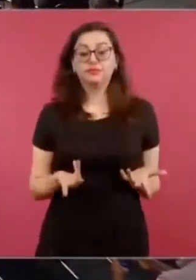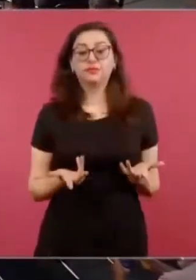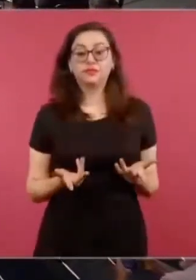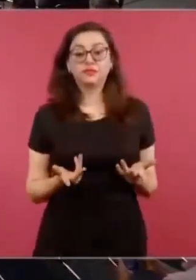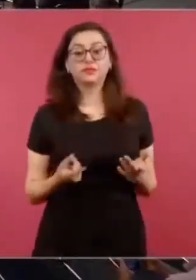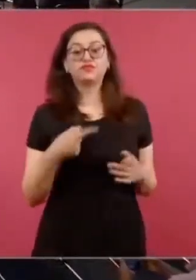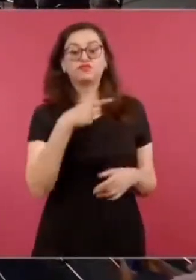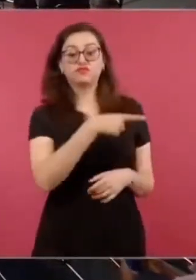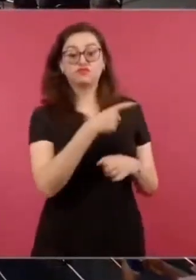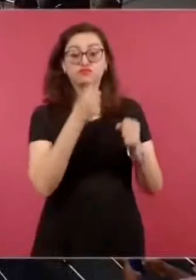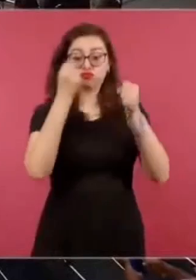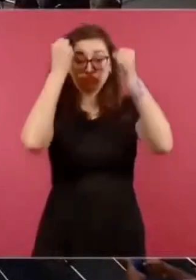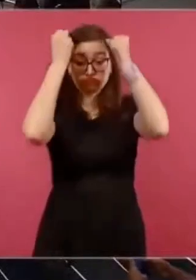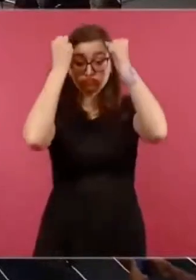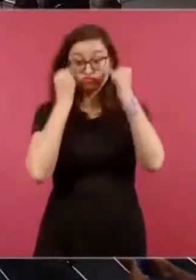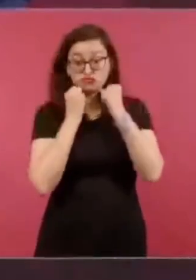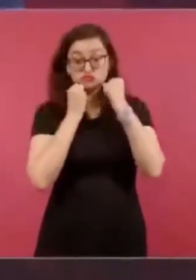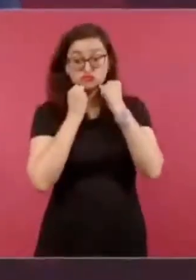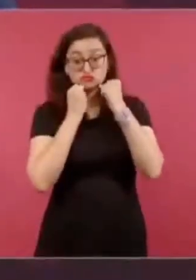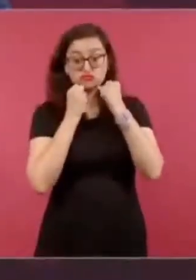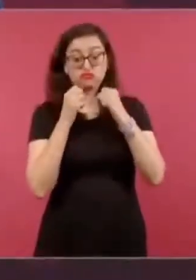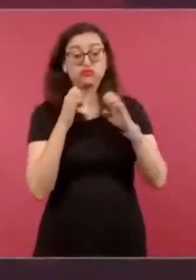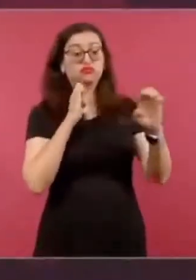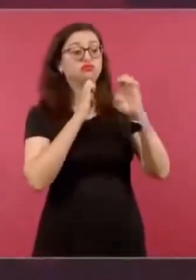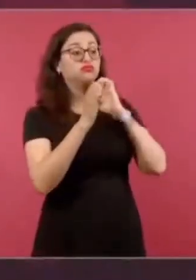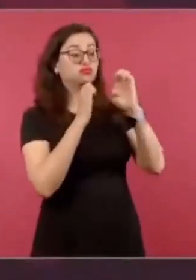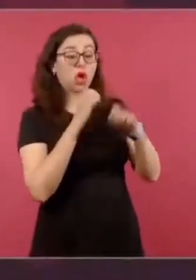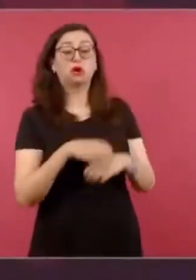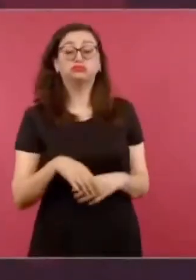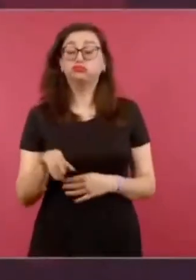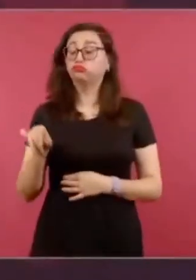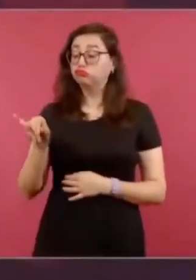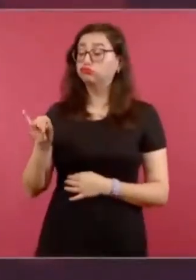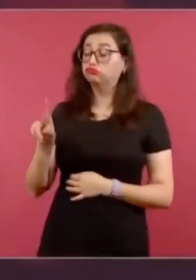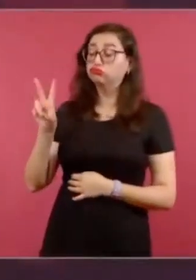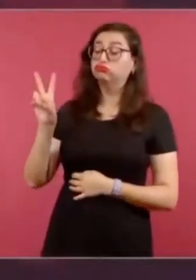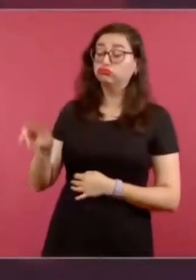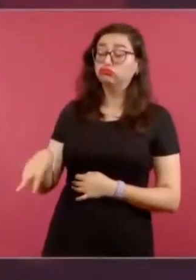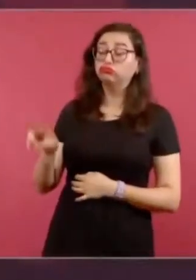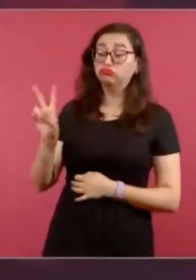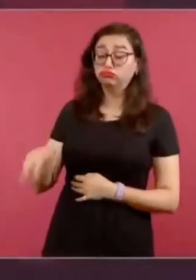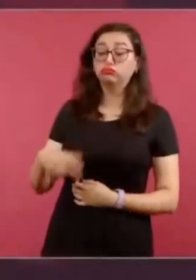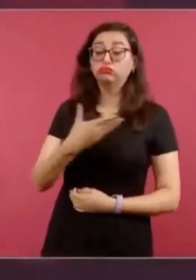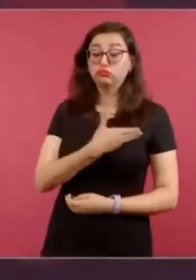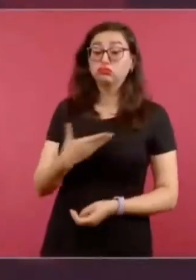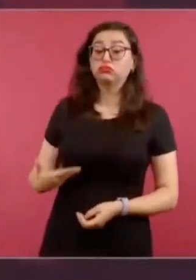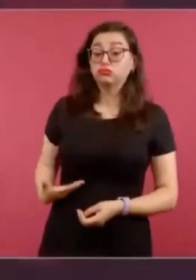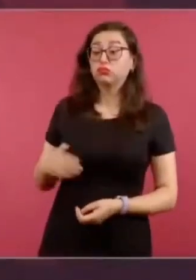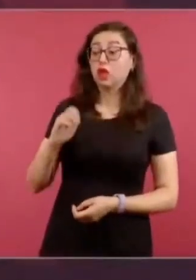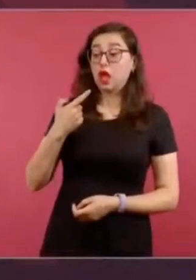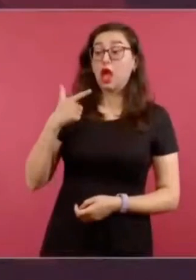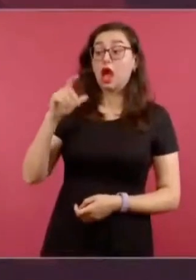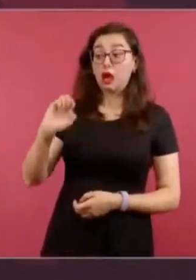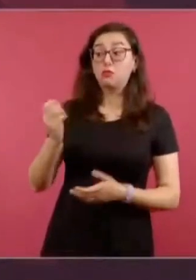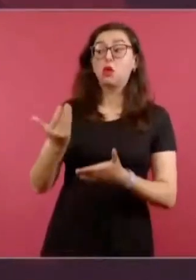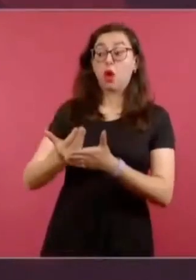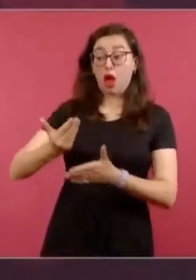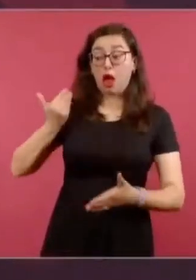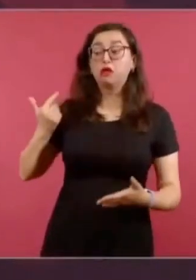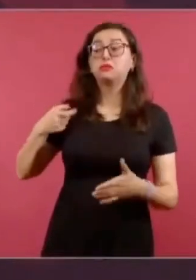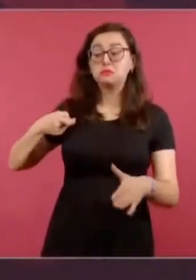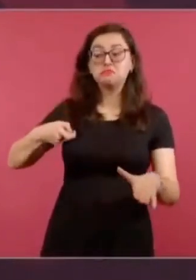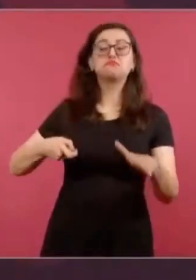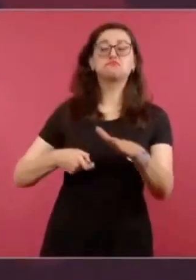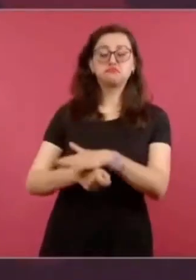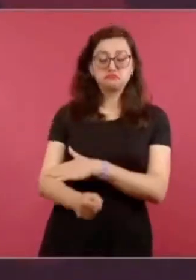encapuchada de que a él le constaba que yo había recibido dinero cuando mi campaña